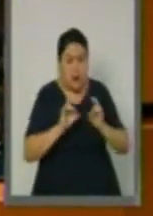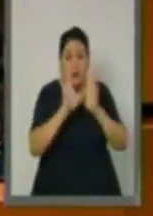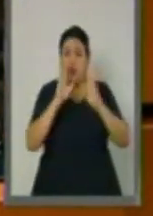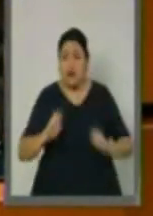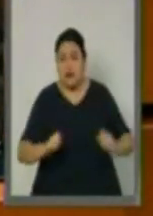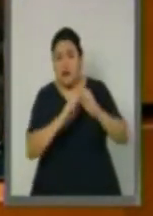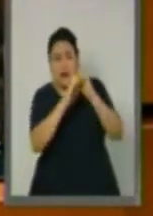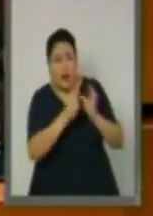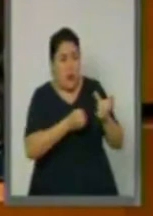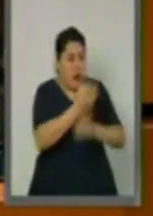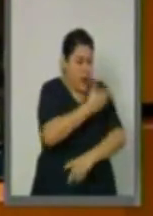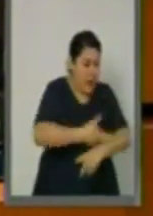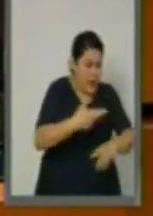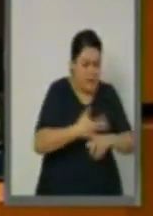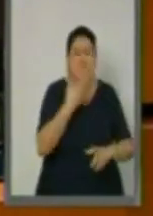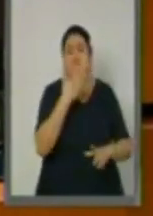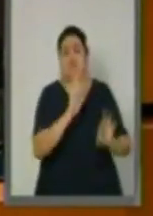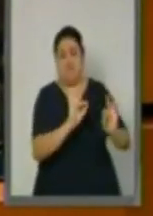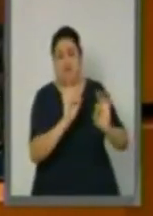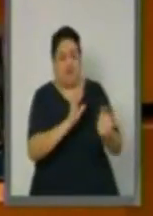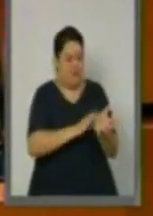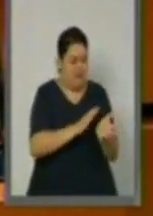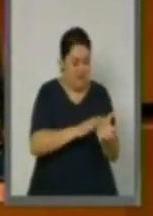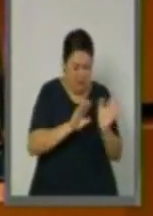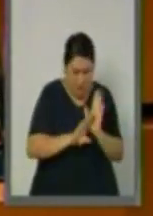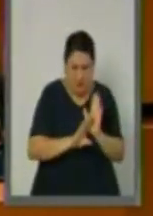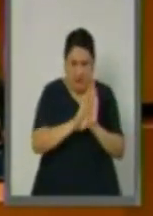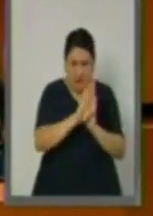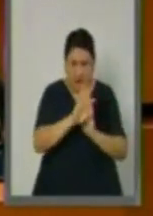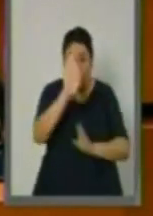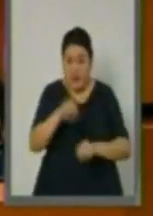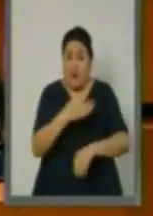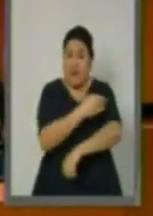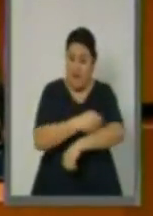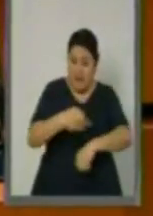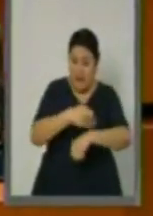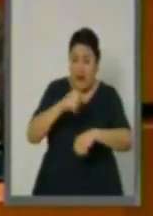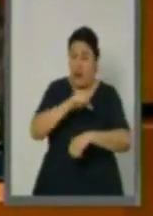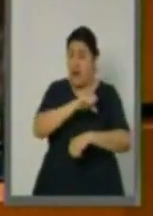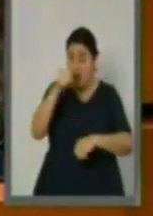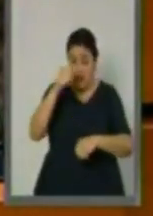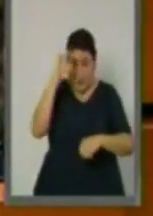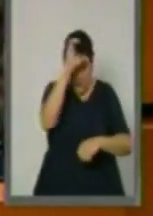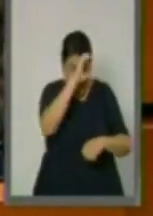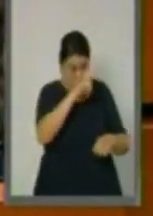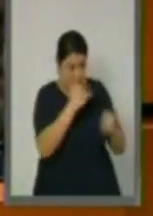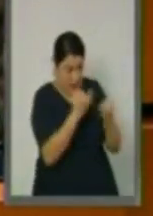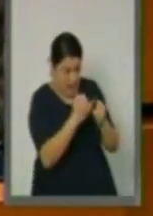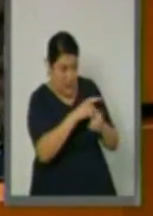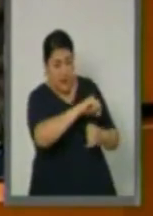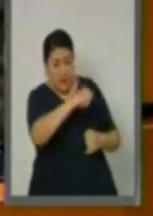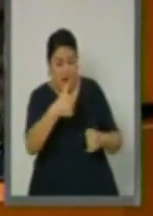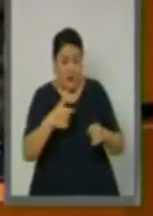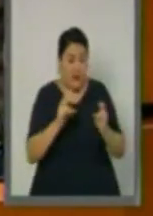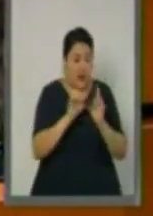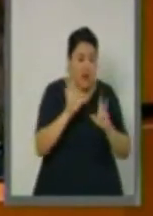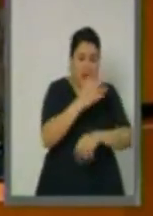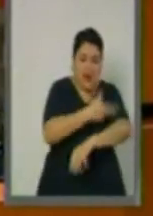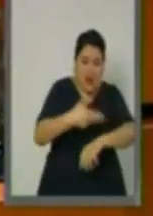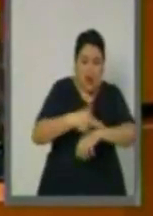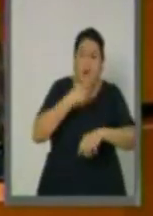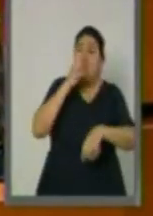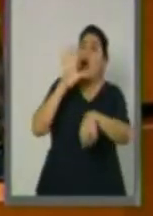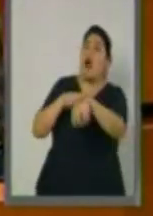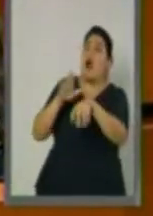emergencias, de una colaboración efectiva con la comunidad científica y la creación de sistemas de alerta temprana,